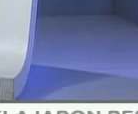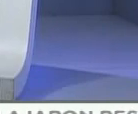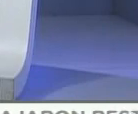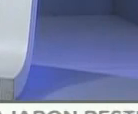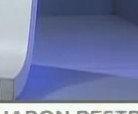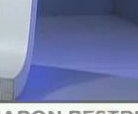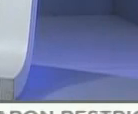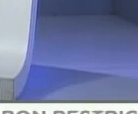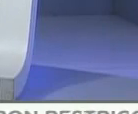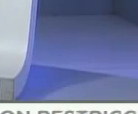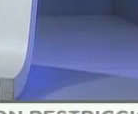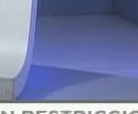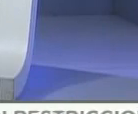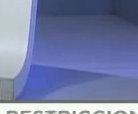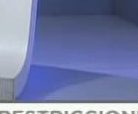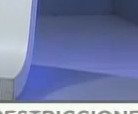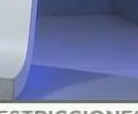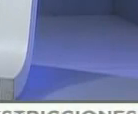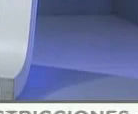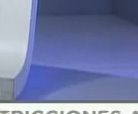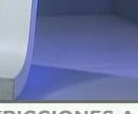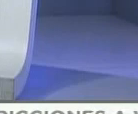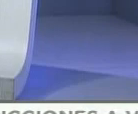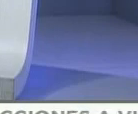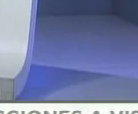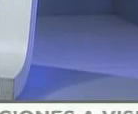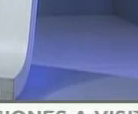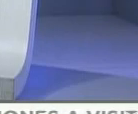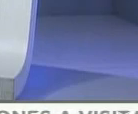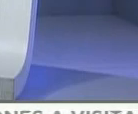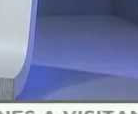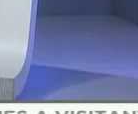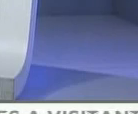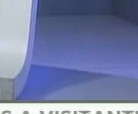de la República, Nicolás Maduro Moros. Adelante, lo escuchamos, dignatario.